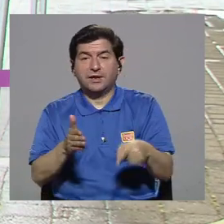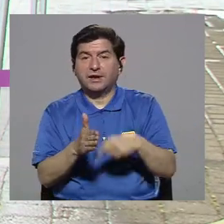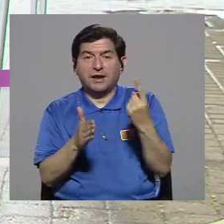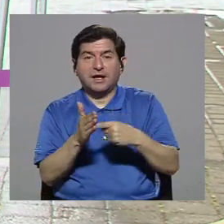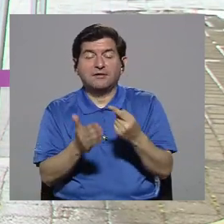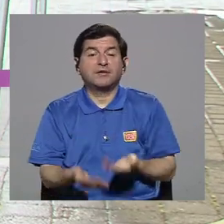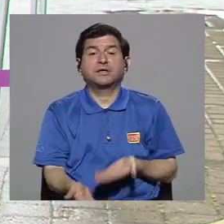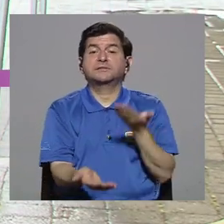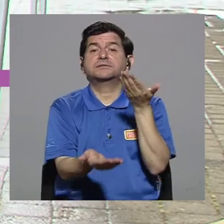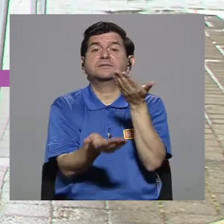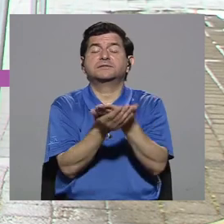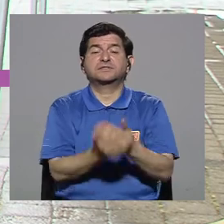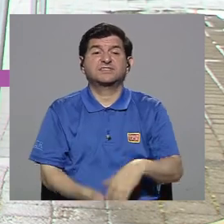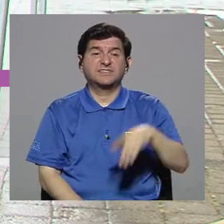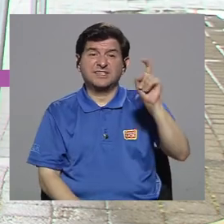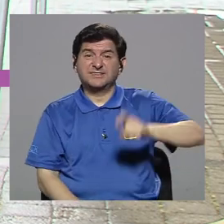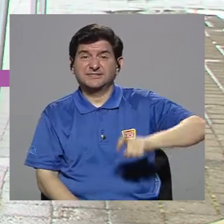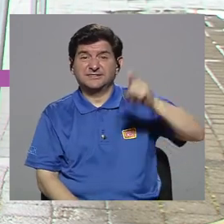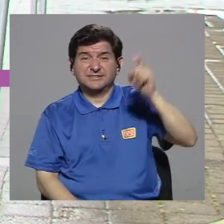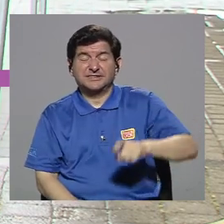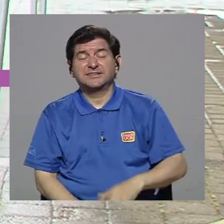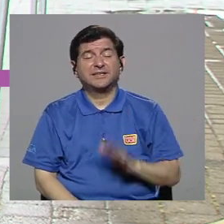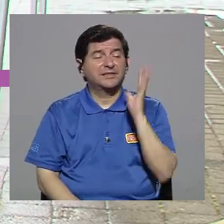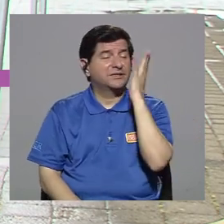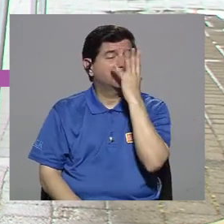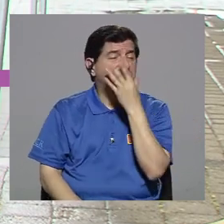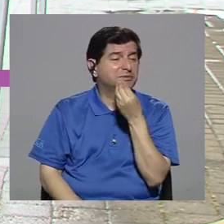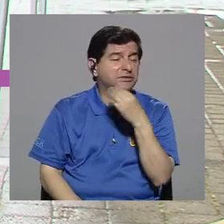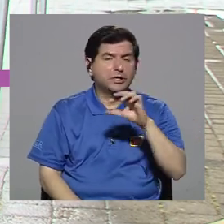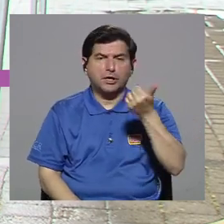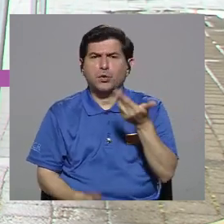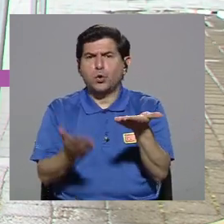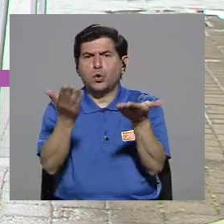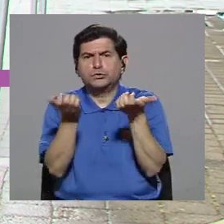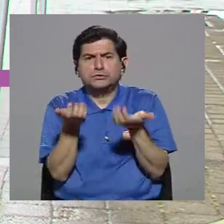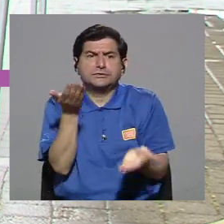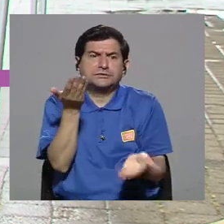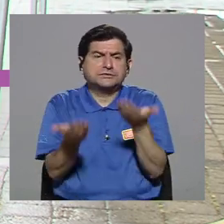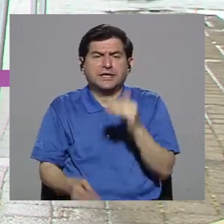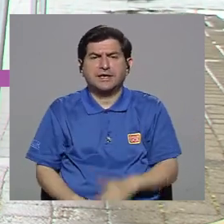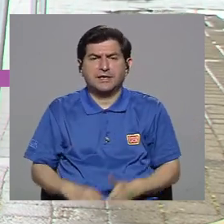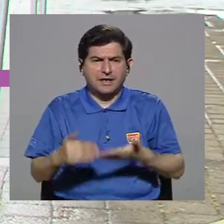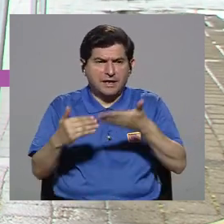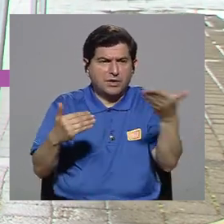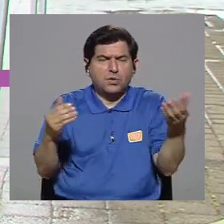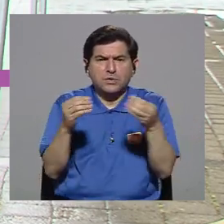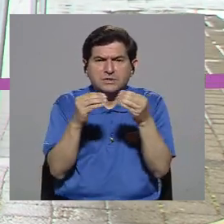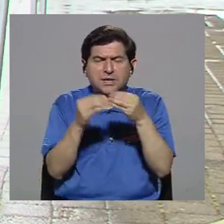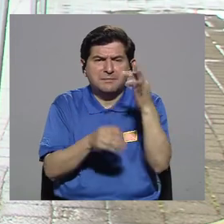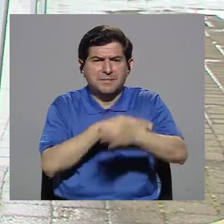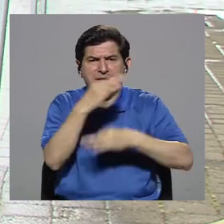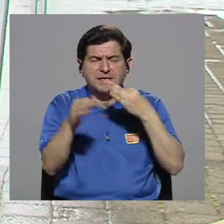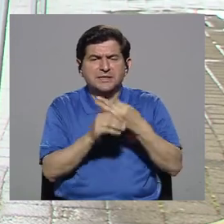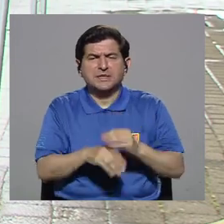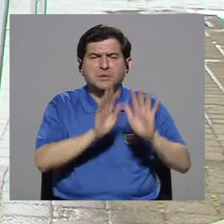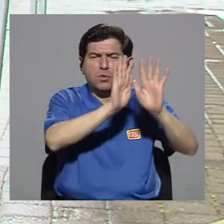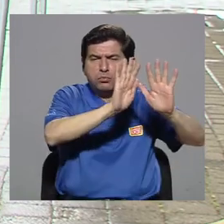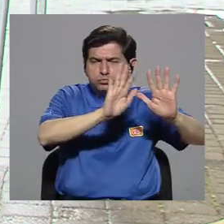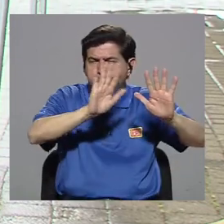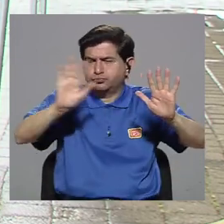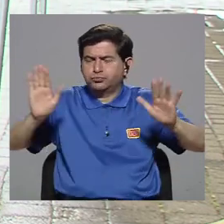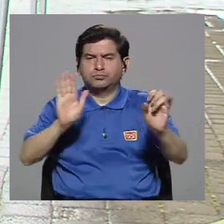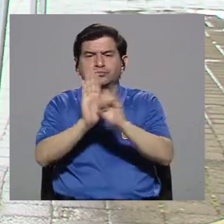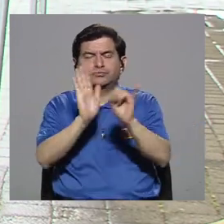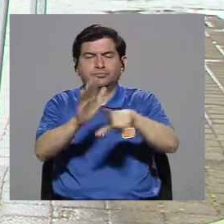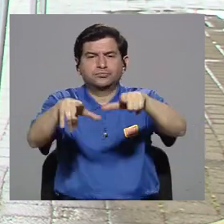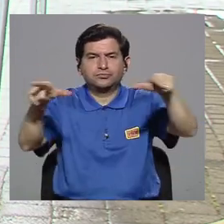las inquietudes. En algunos casos nos planteaban la necesidad de embellecimiento, otros querían como elementos más de